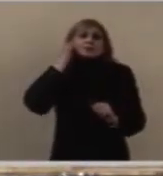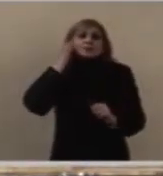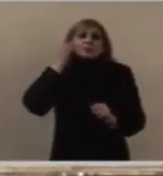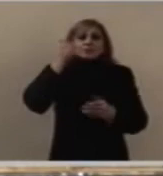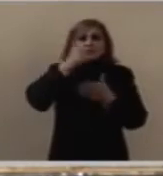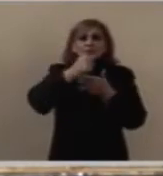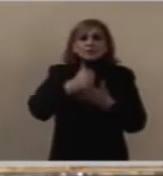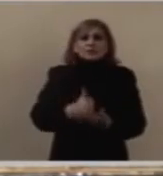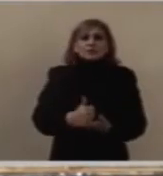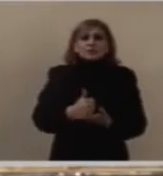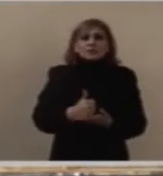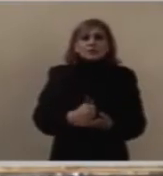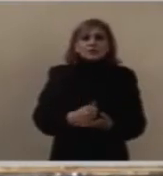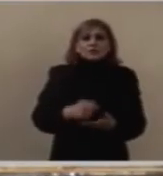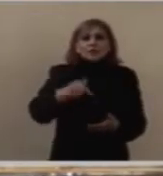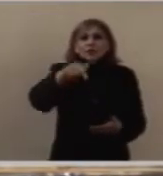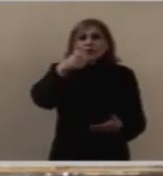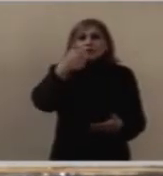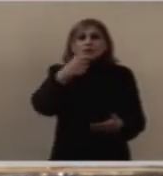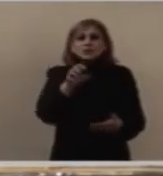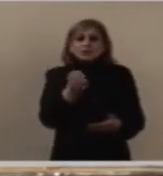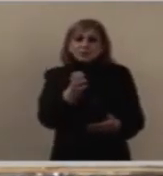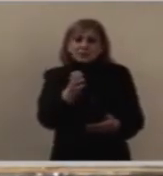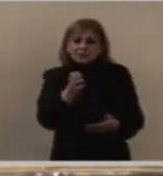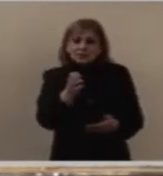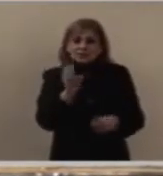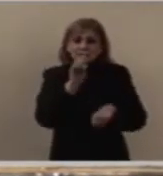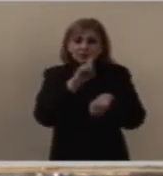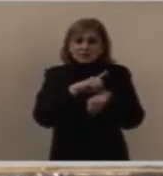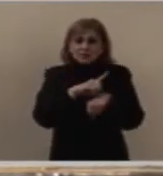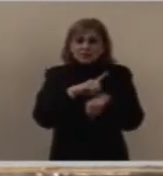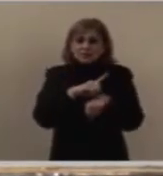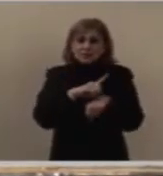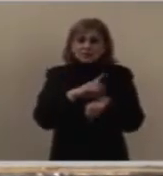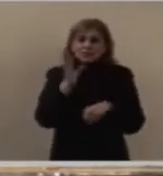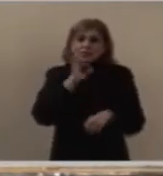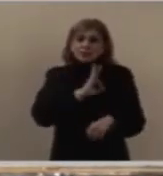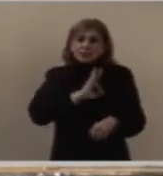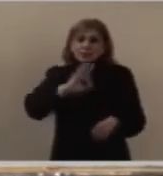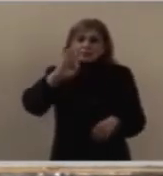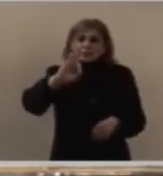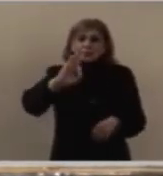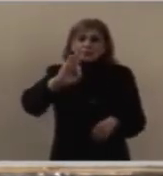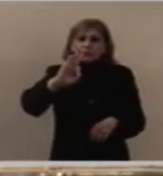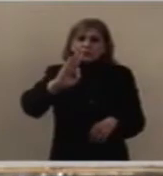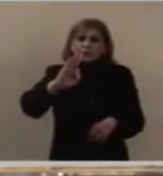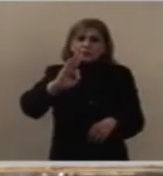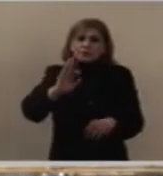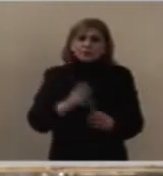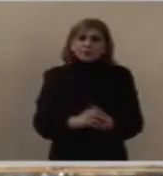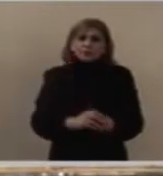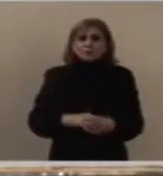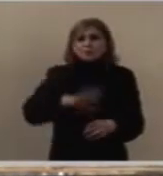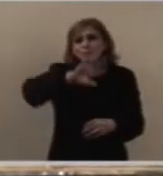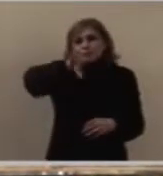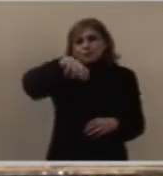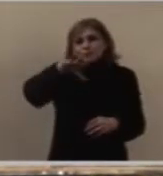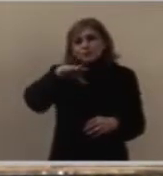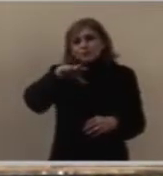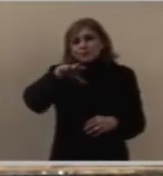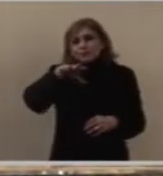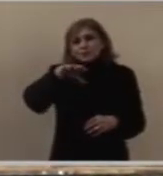de enero. He podido gustar la gracia de Dios